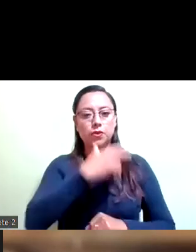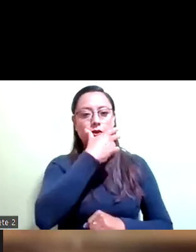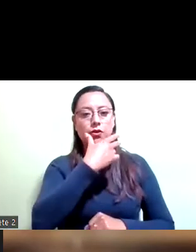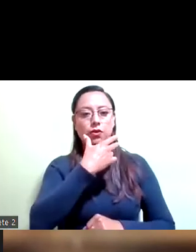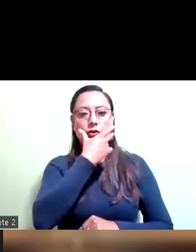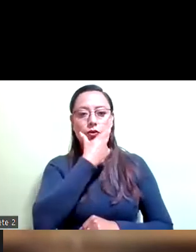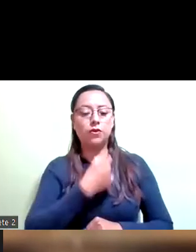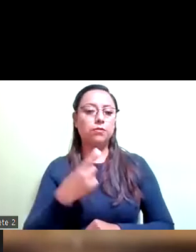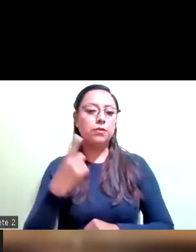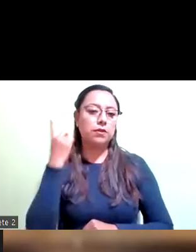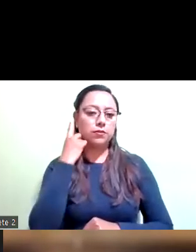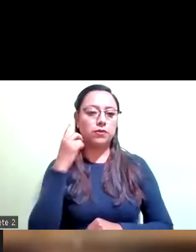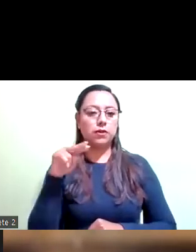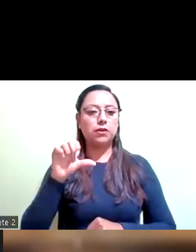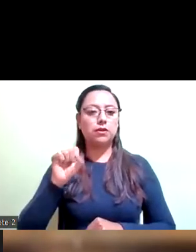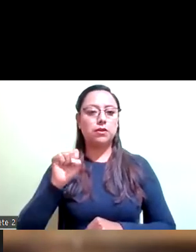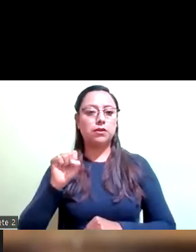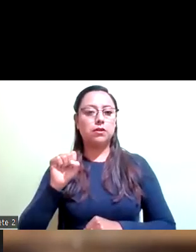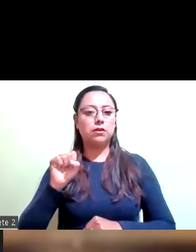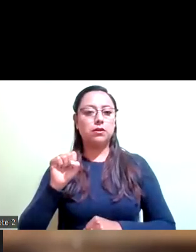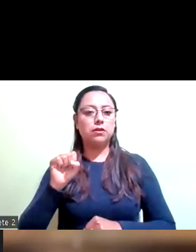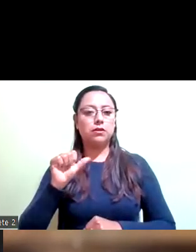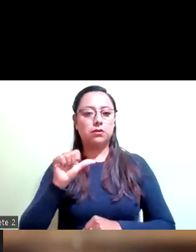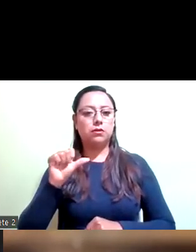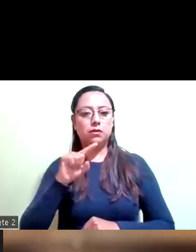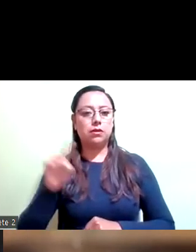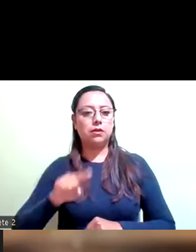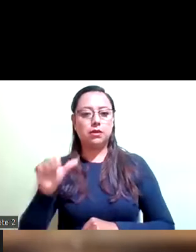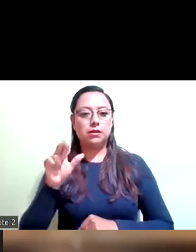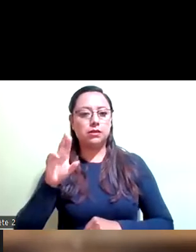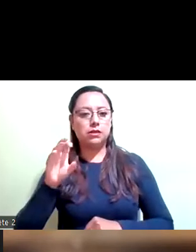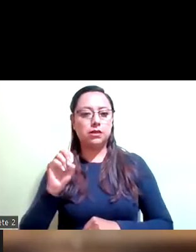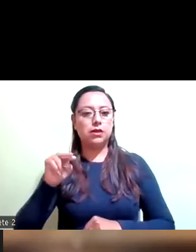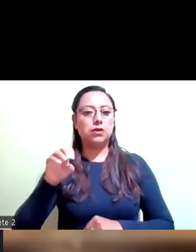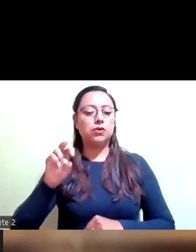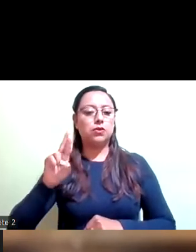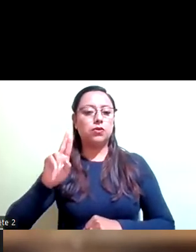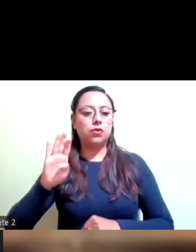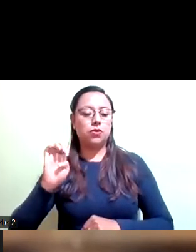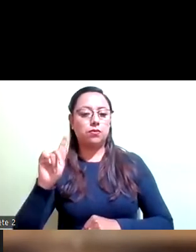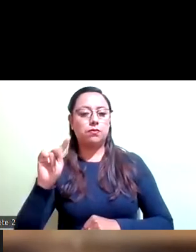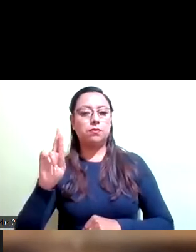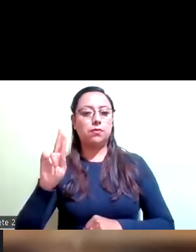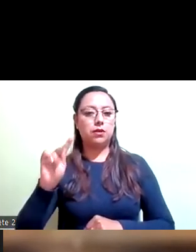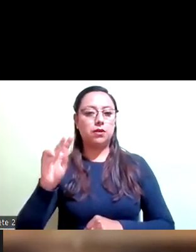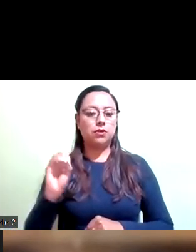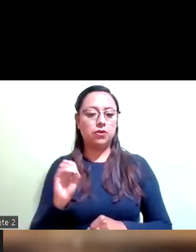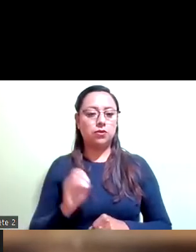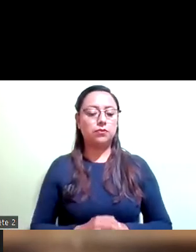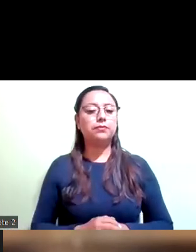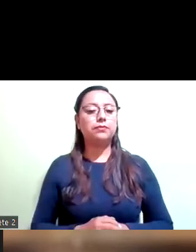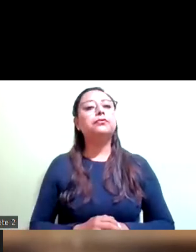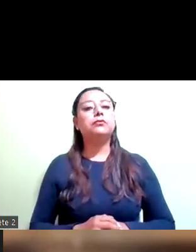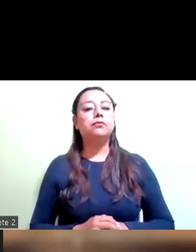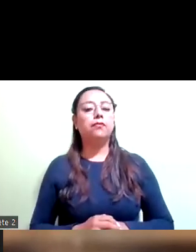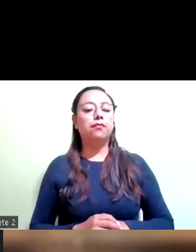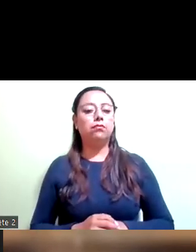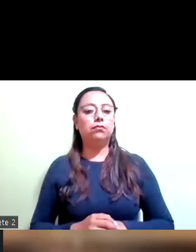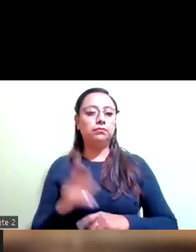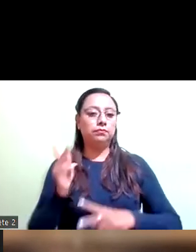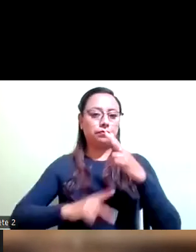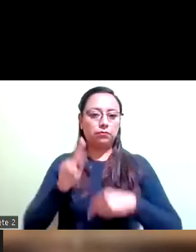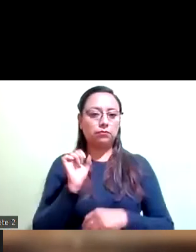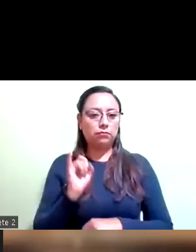Gracias, diputada. Sí, se registra también la asistencia del diputado Mirón. Diputado